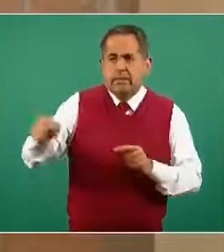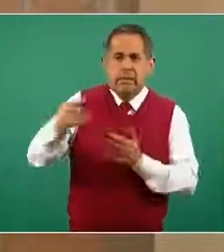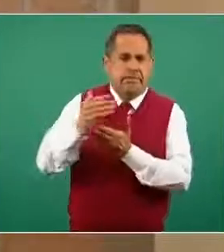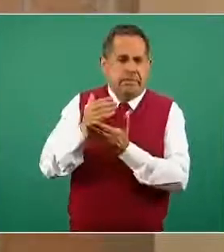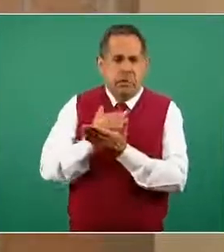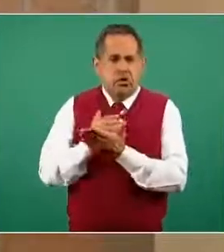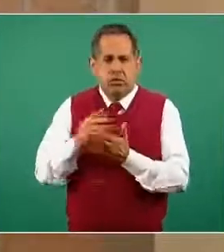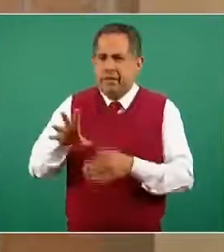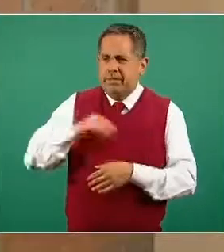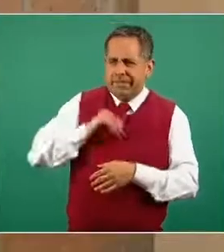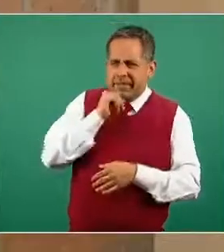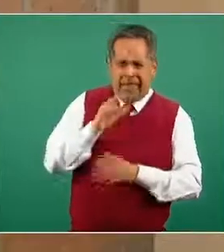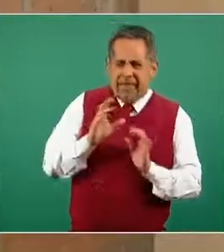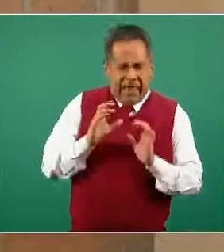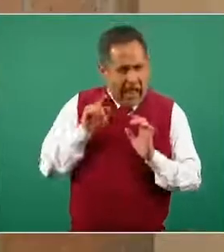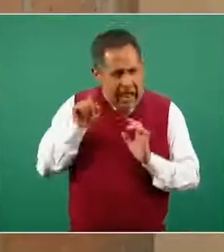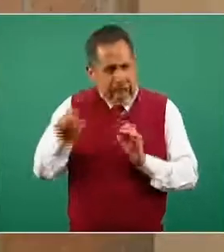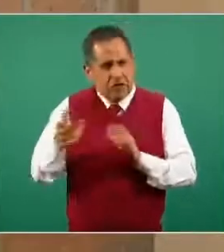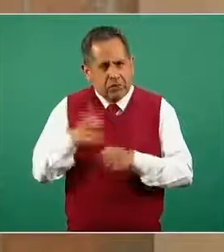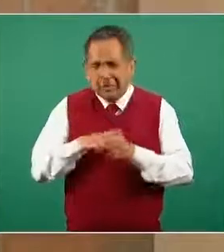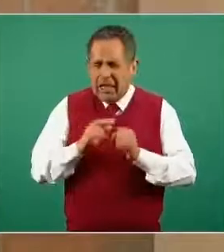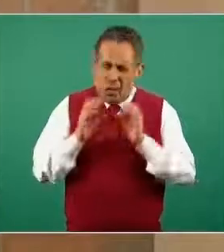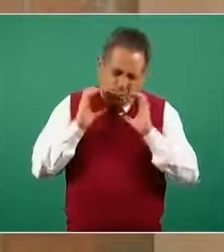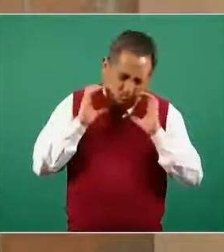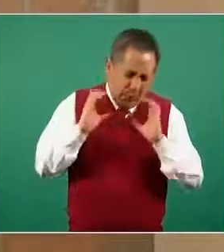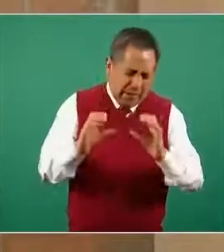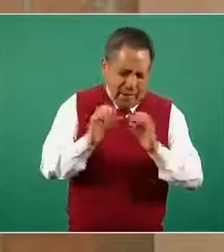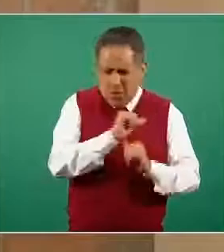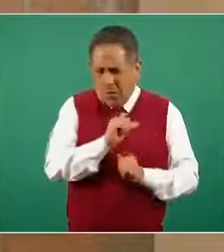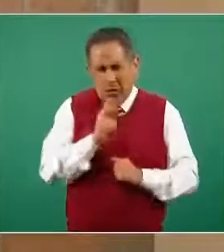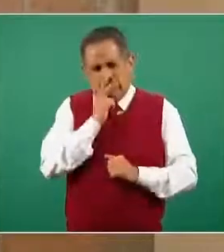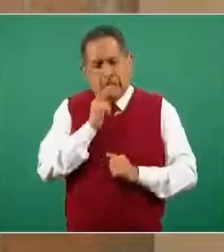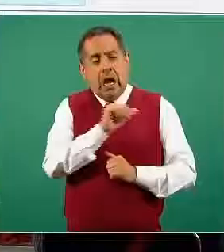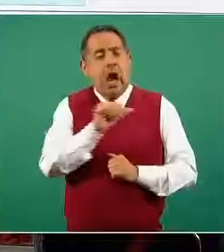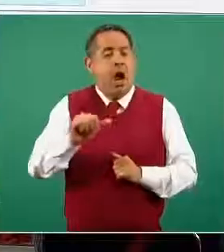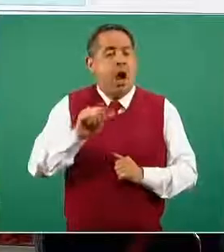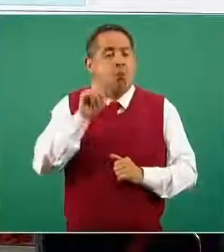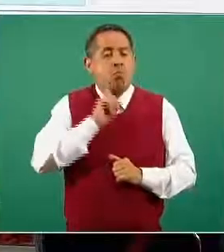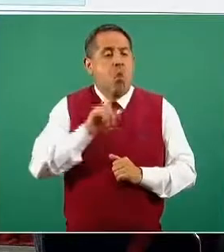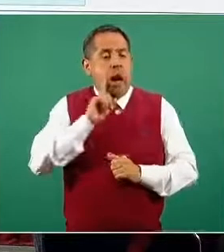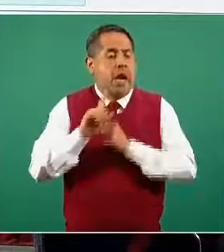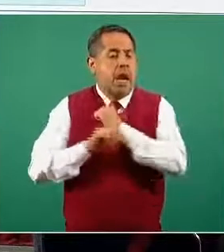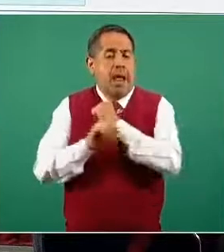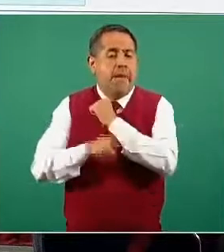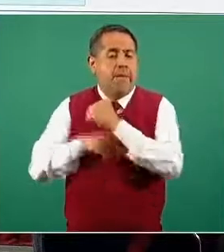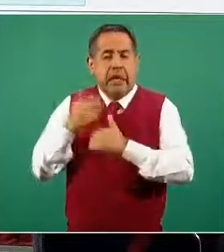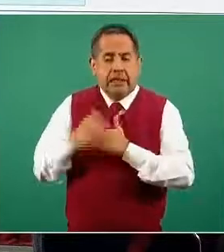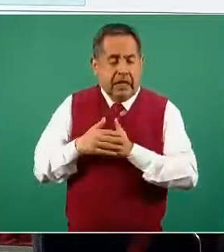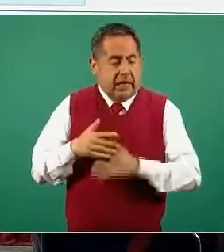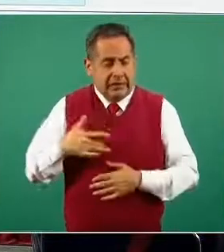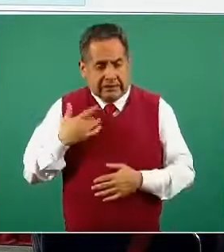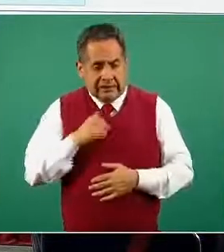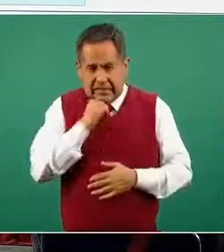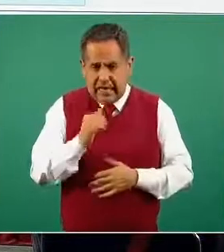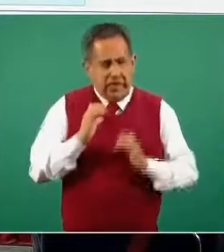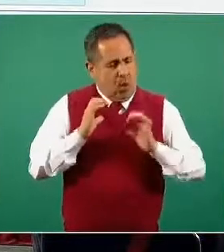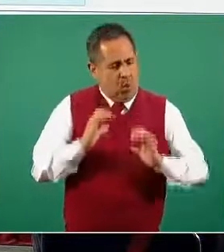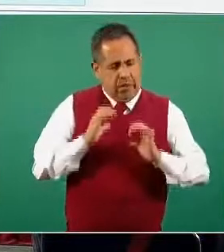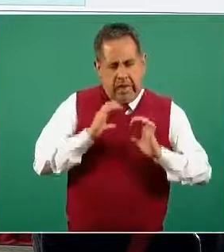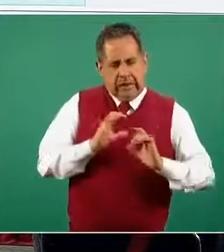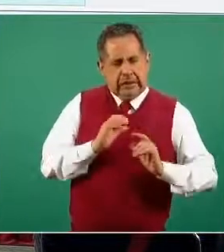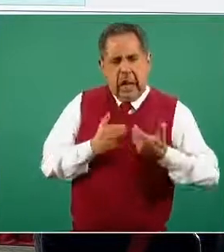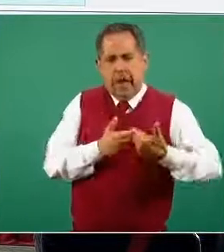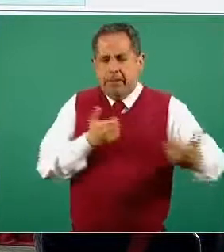existen líneas claramente trazadas para mujeres embarazadas que no tienen sintomatología para justamente